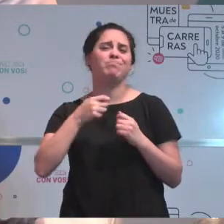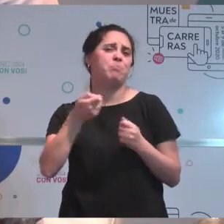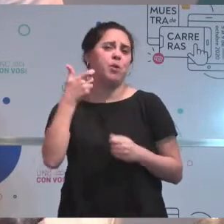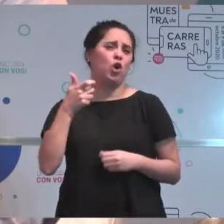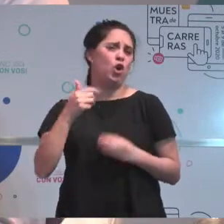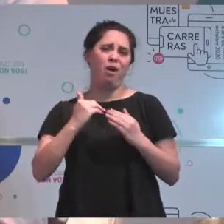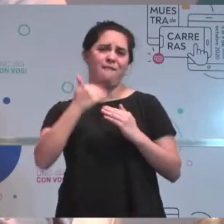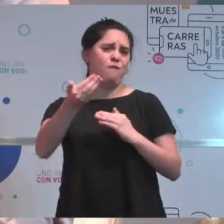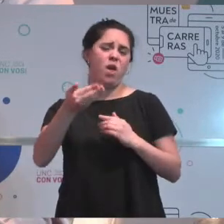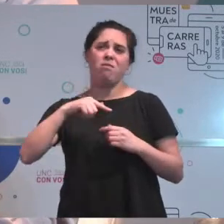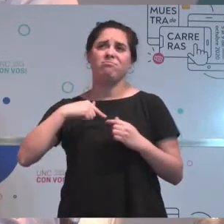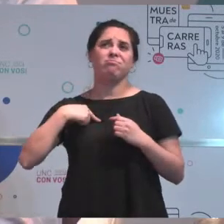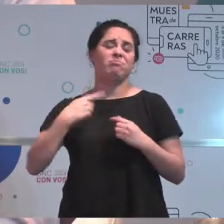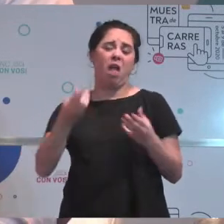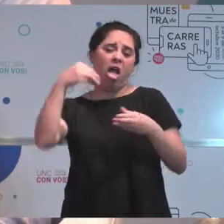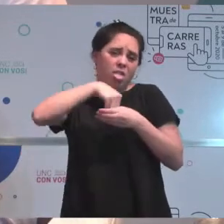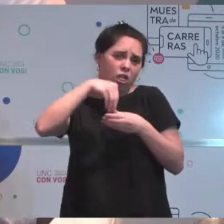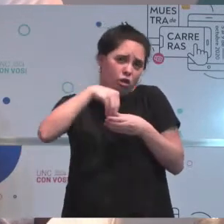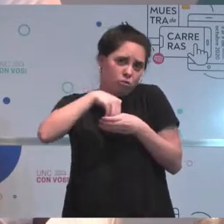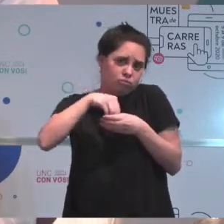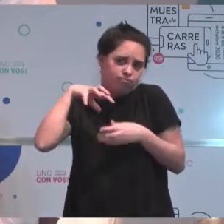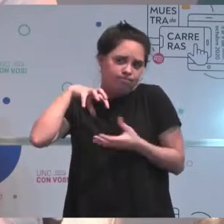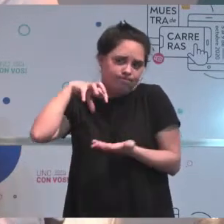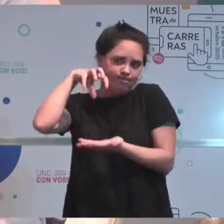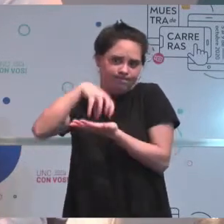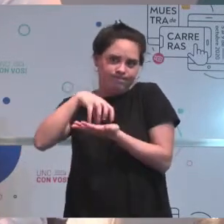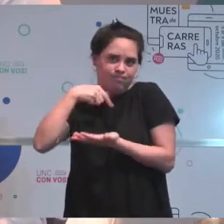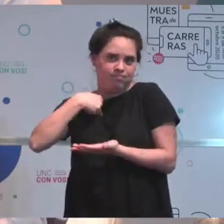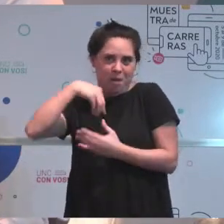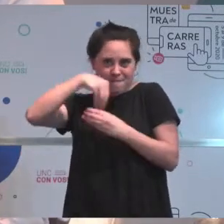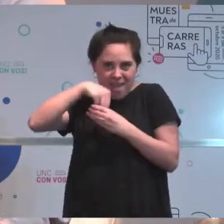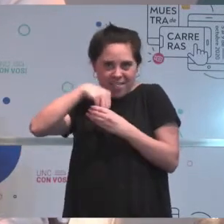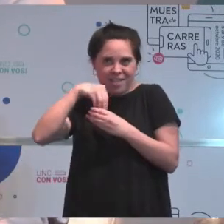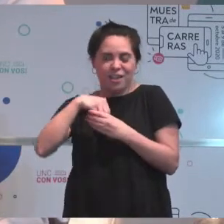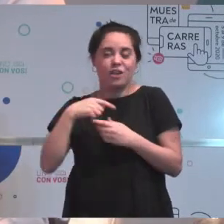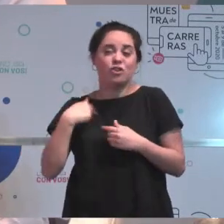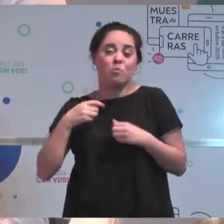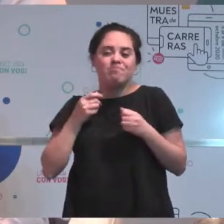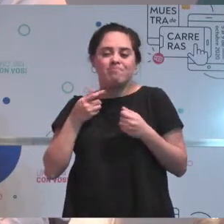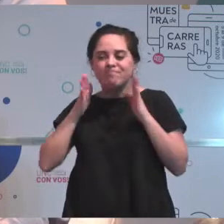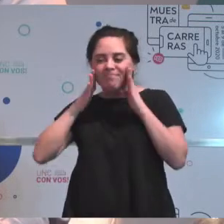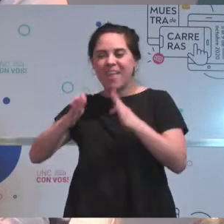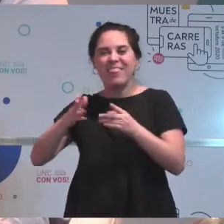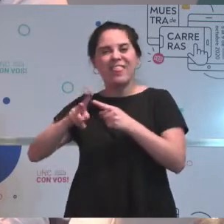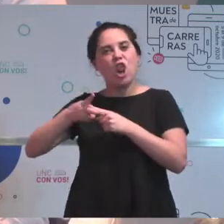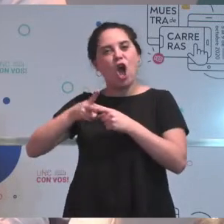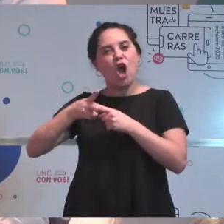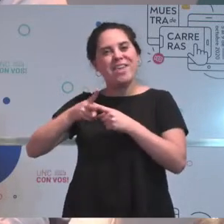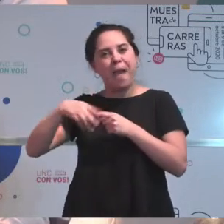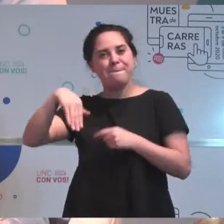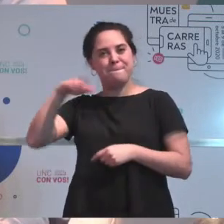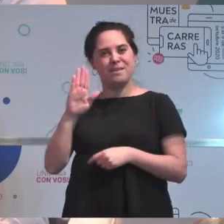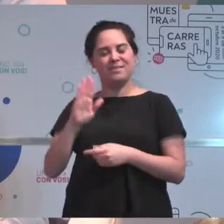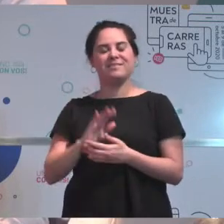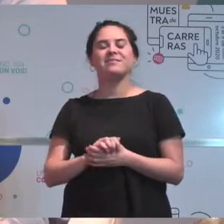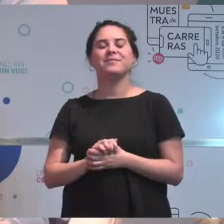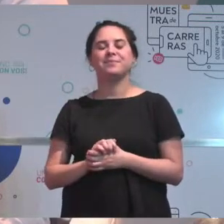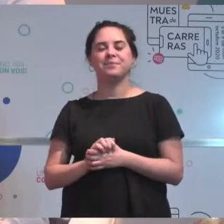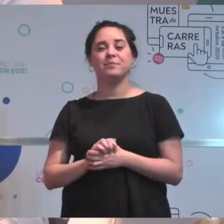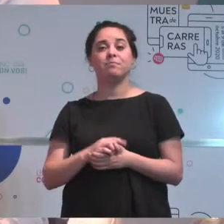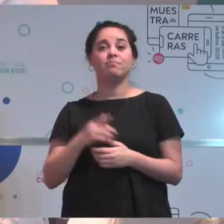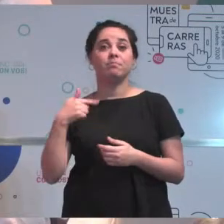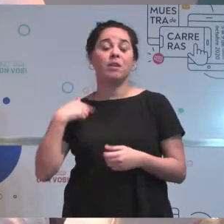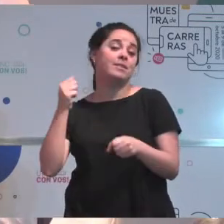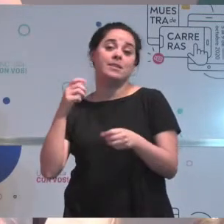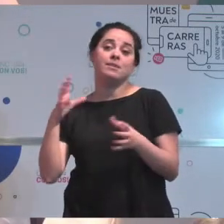me interesaba era salir afuera, me terminé encantando más por la parte de la tecnología y pudiendo empezar a